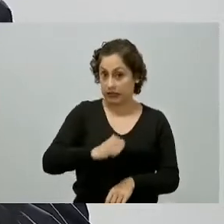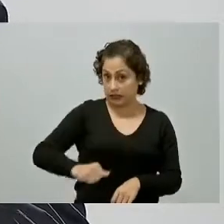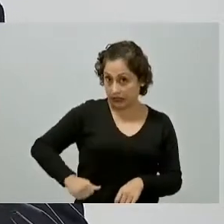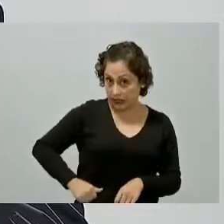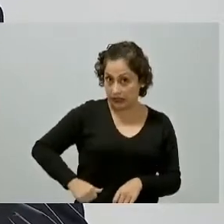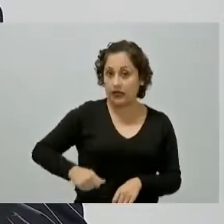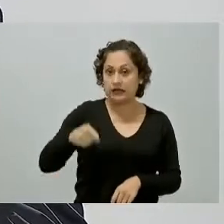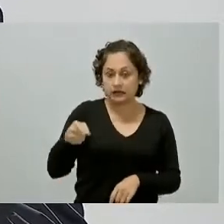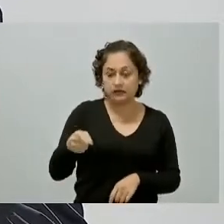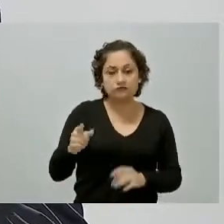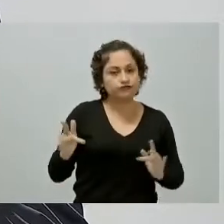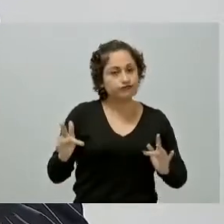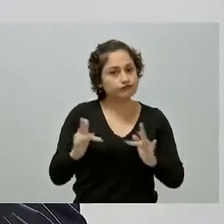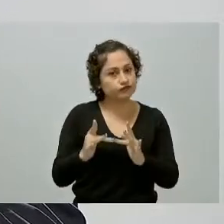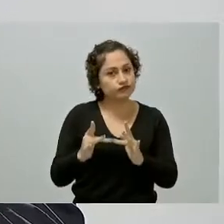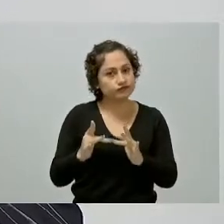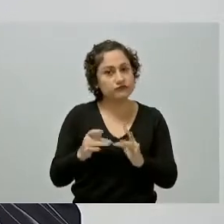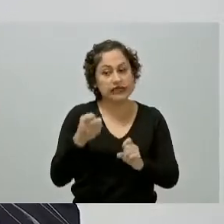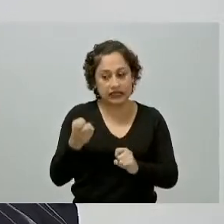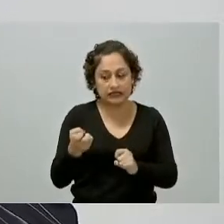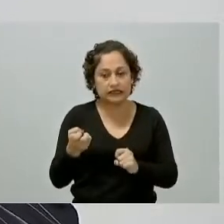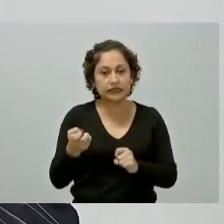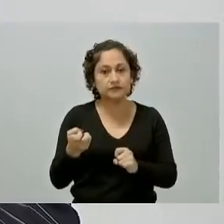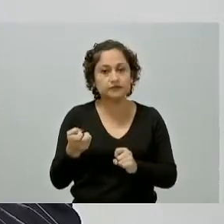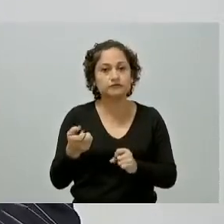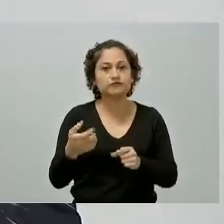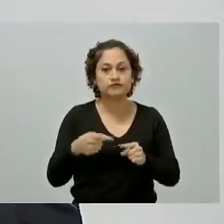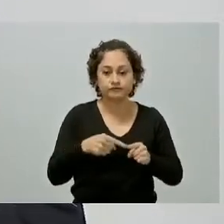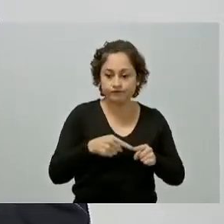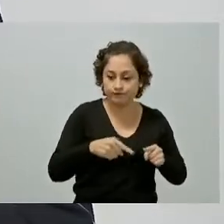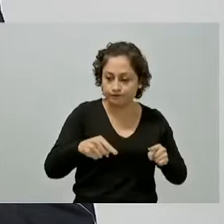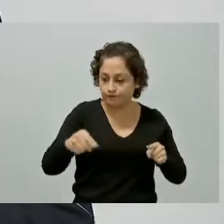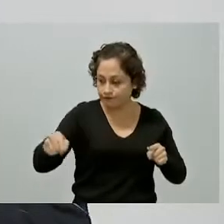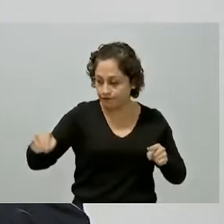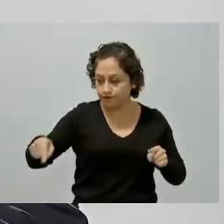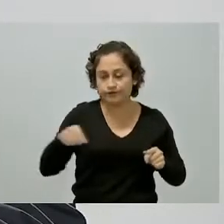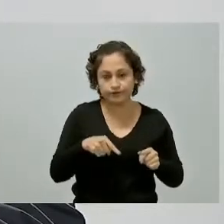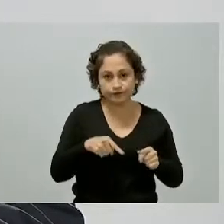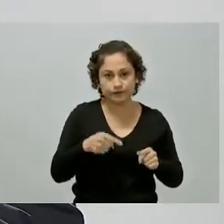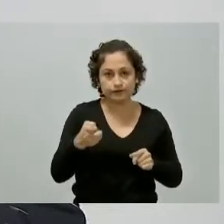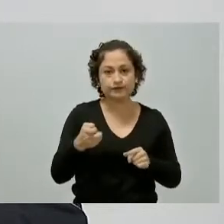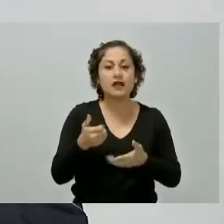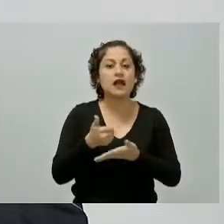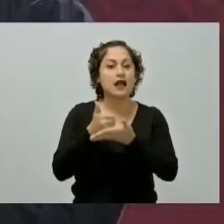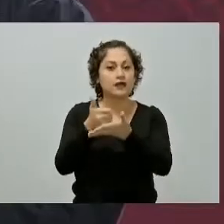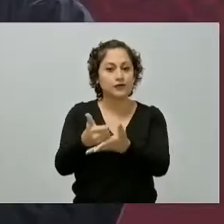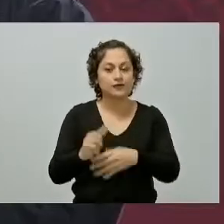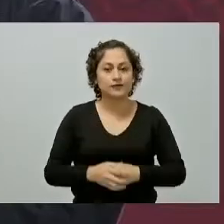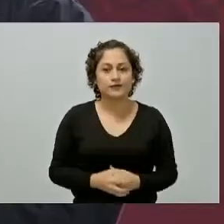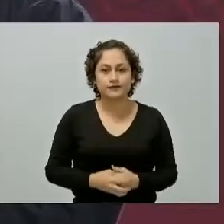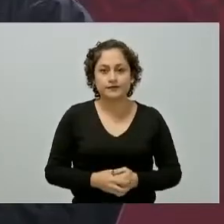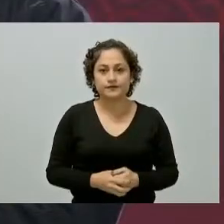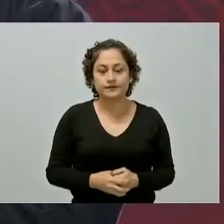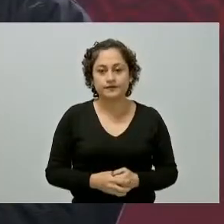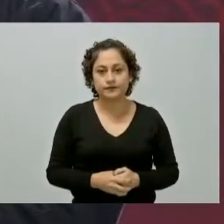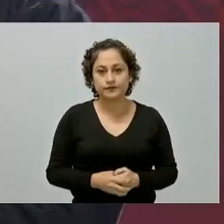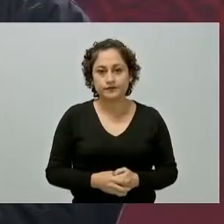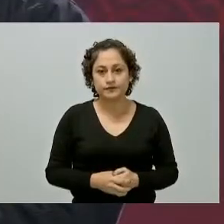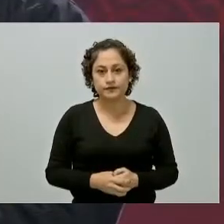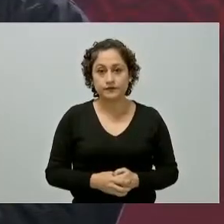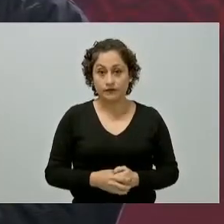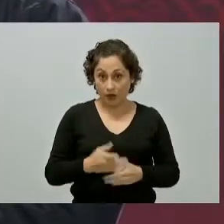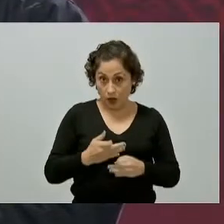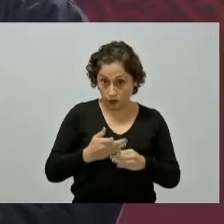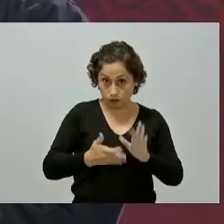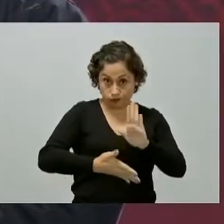directa están implicados en el curso en el trazo de la república la obra es